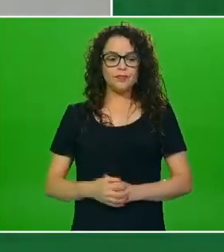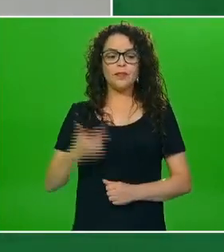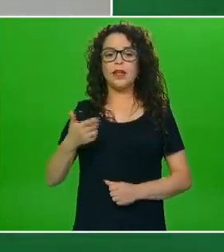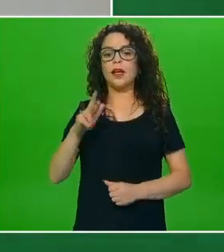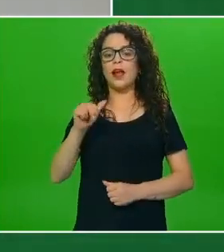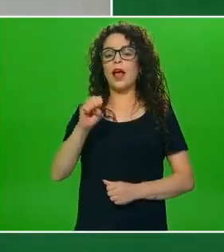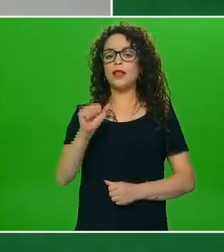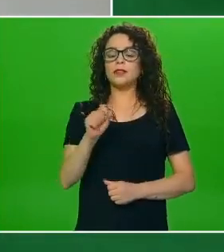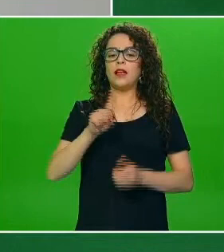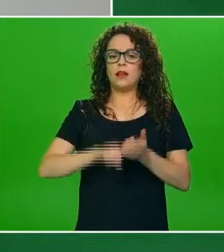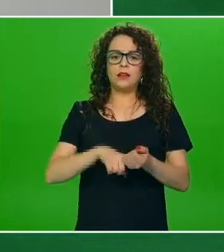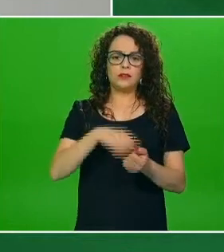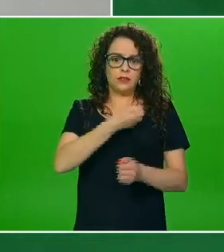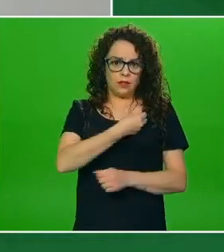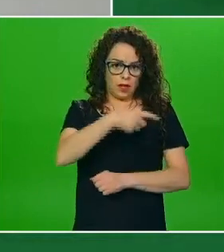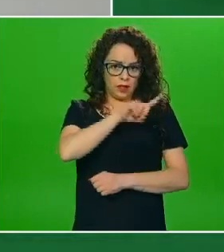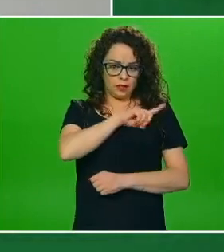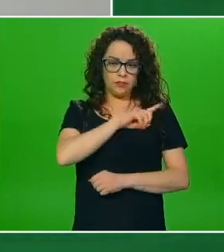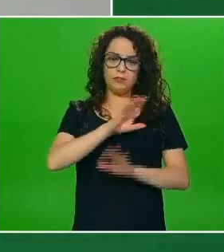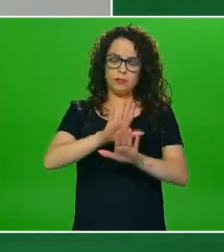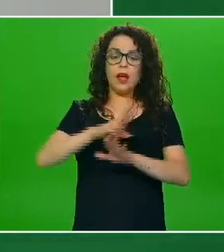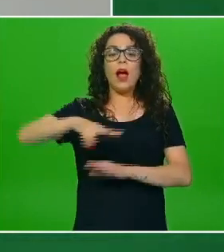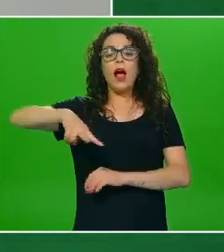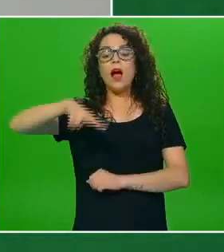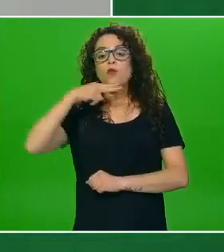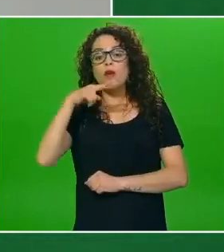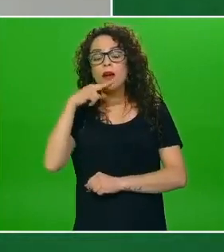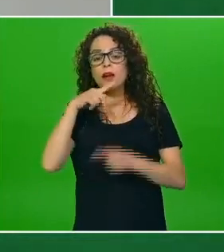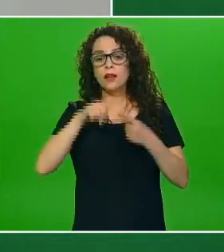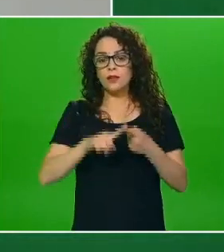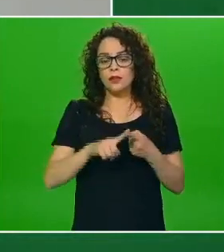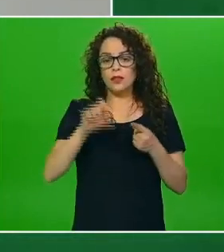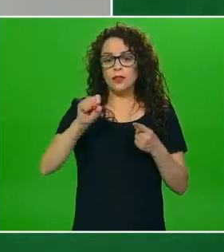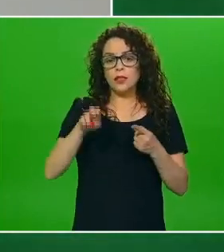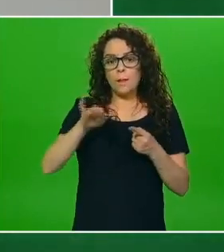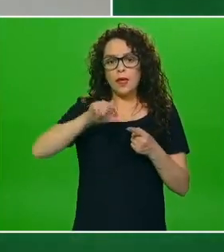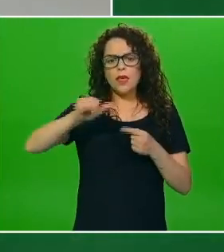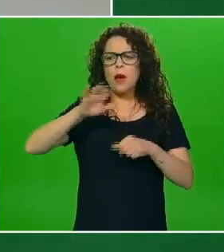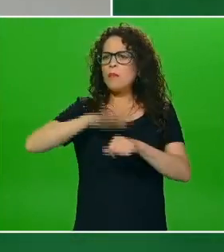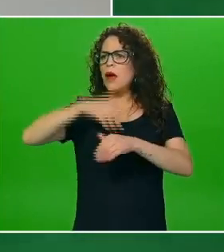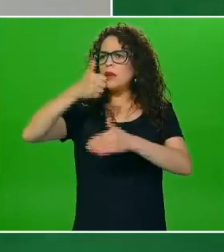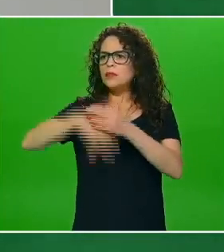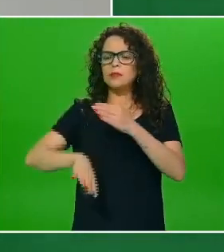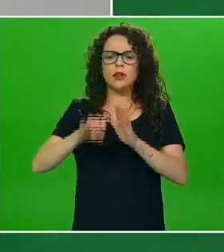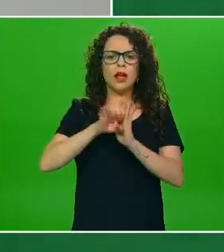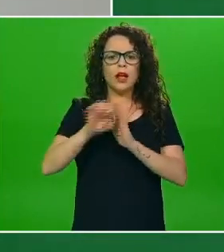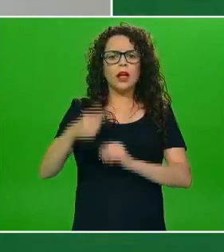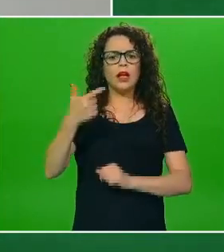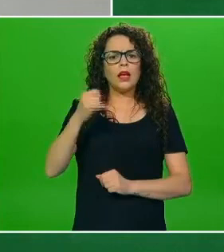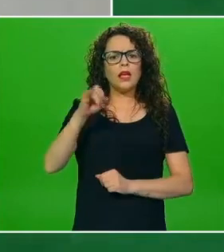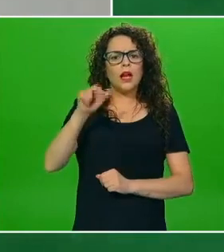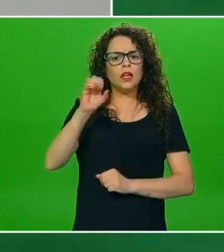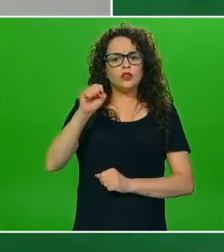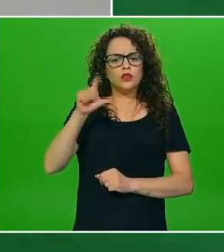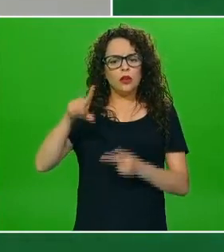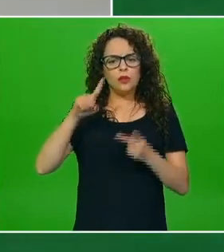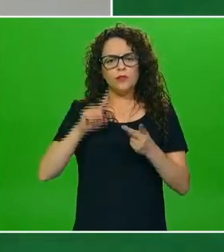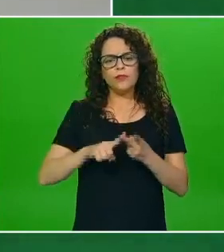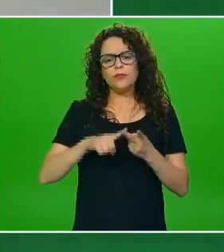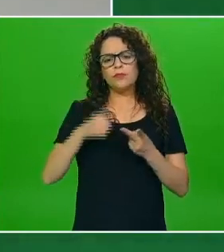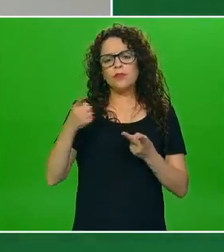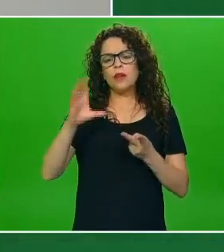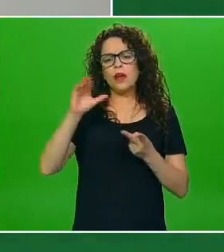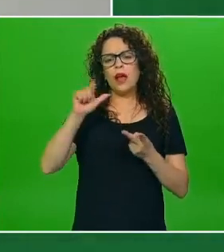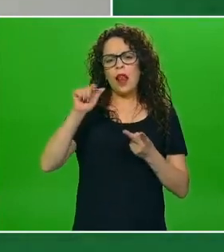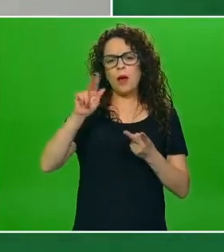saludables bueno el aguacate pero también semillas más económicas como las de girasol las de calabaza